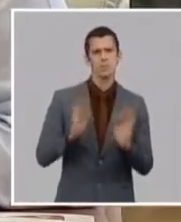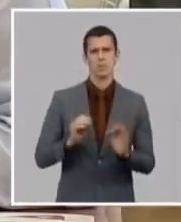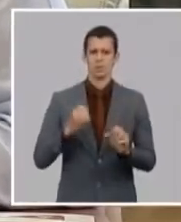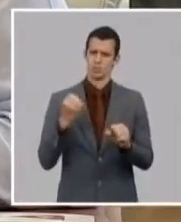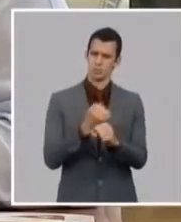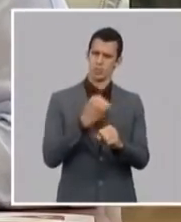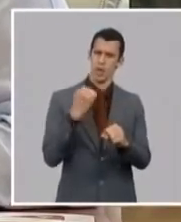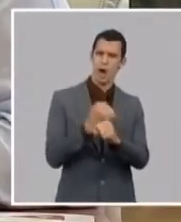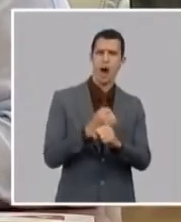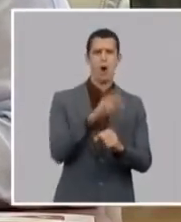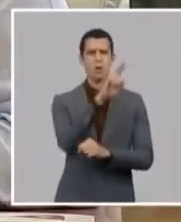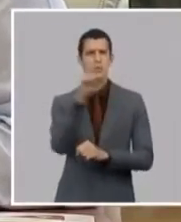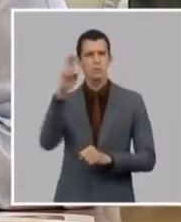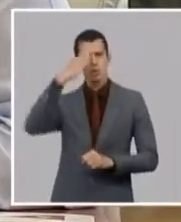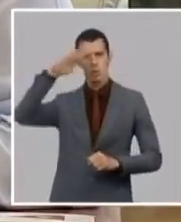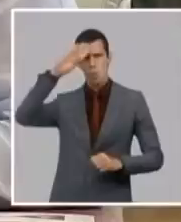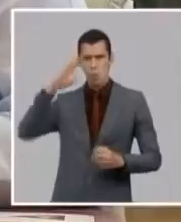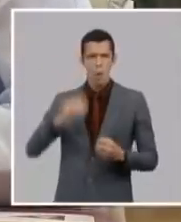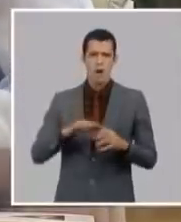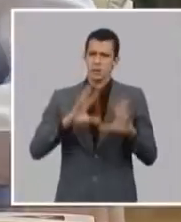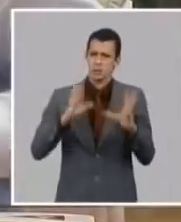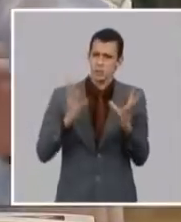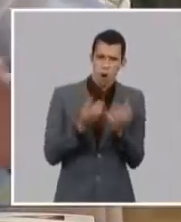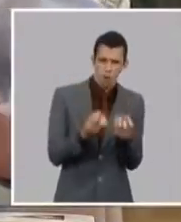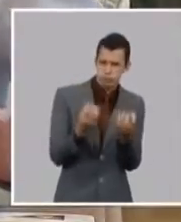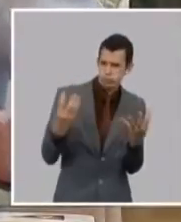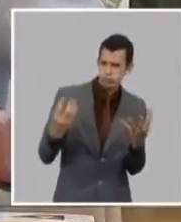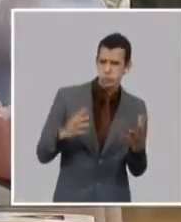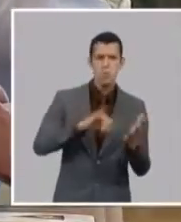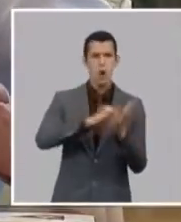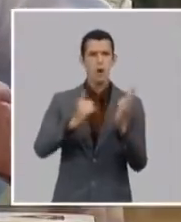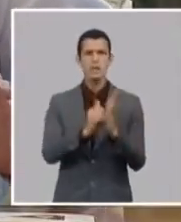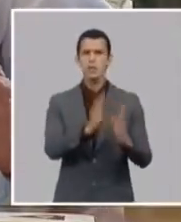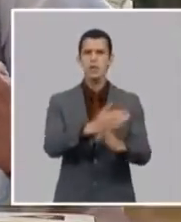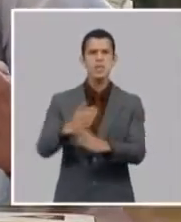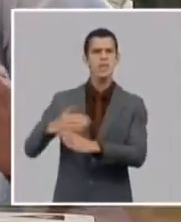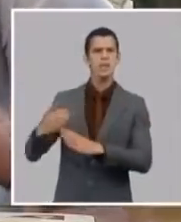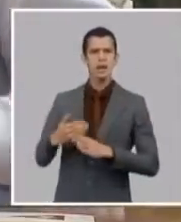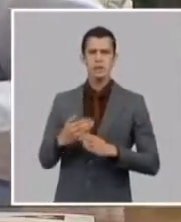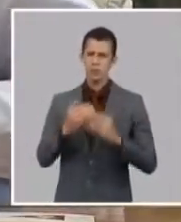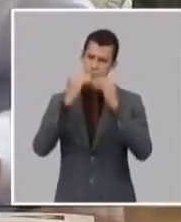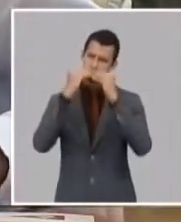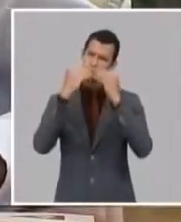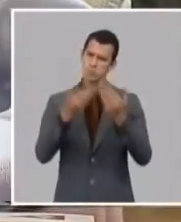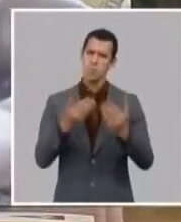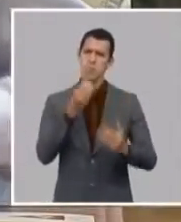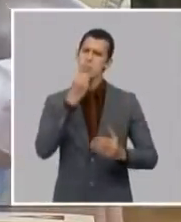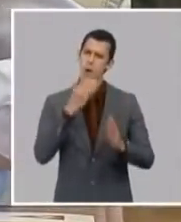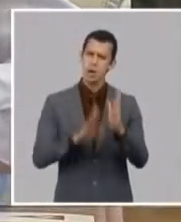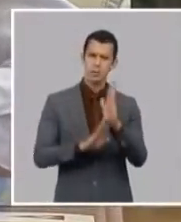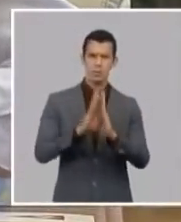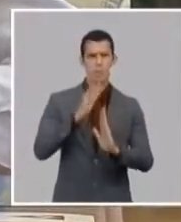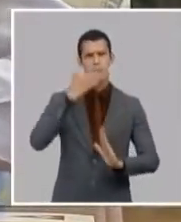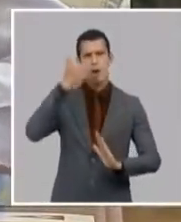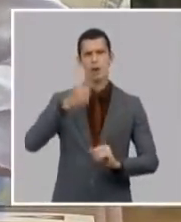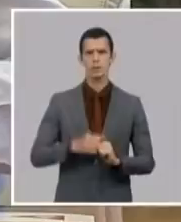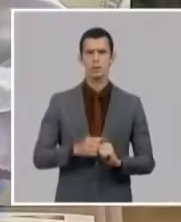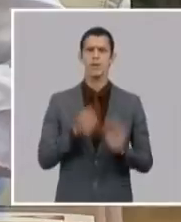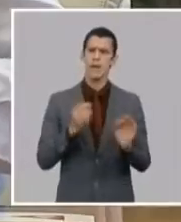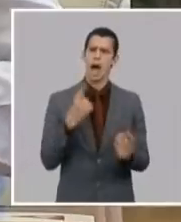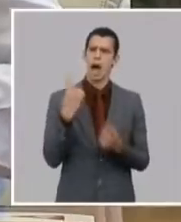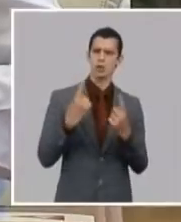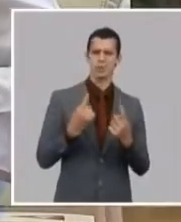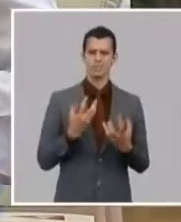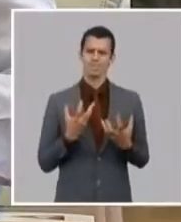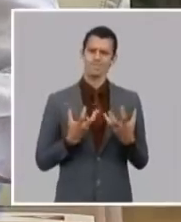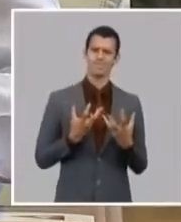obra social que la revolución ha gestado y que yo creo que nadie la puede negar podrán haber insatisfacciones pero la revolución ha gestado